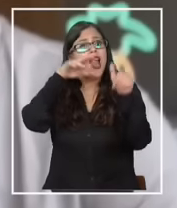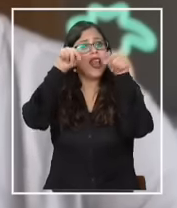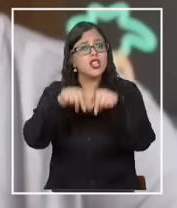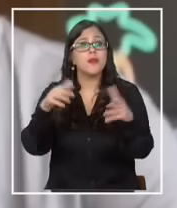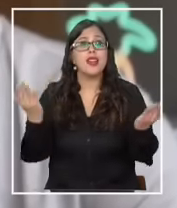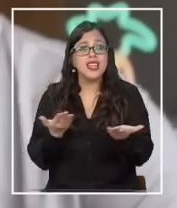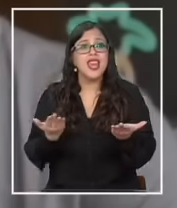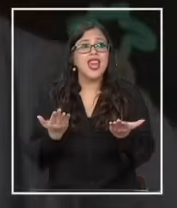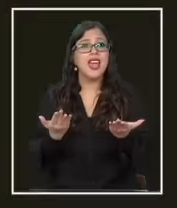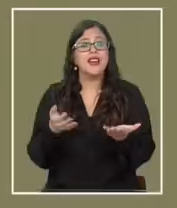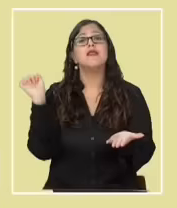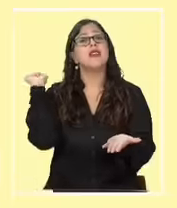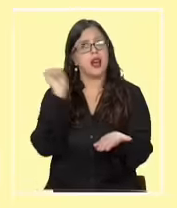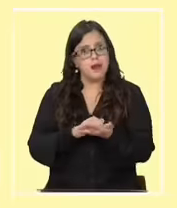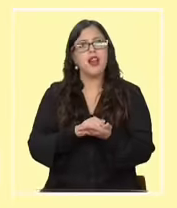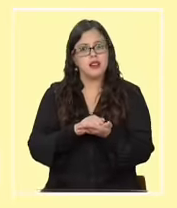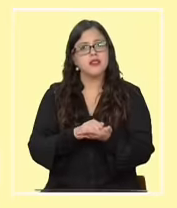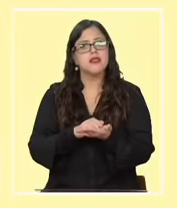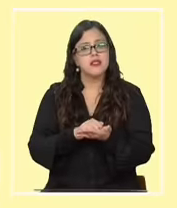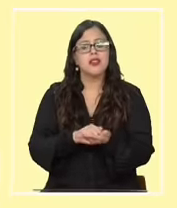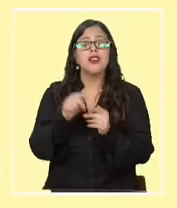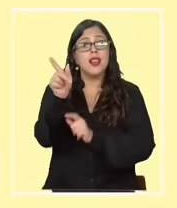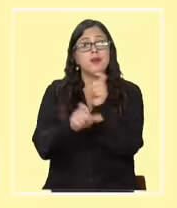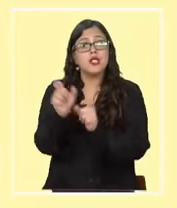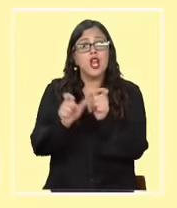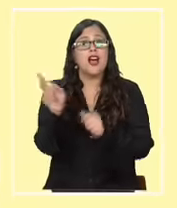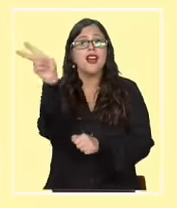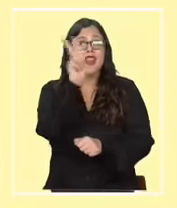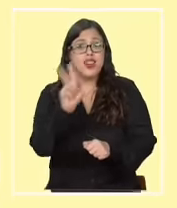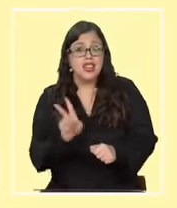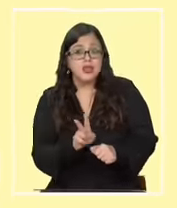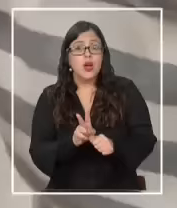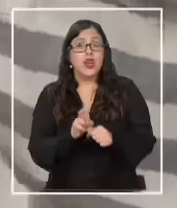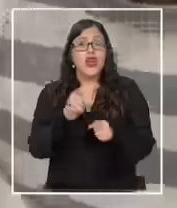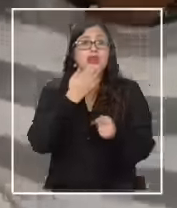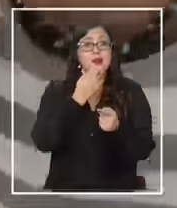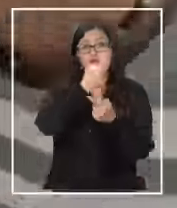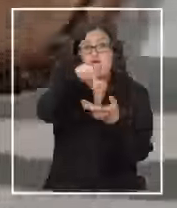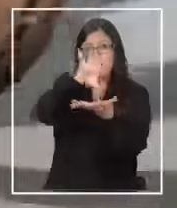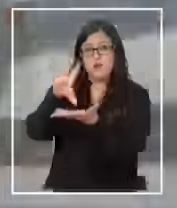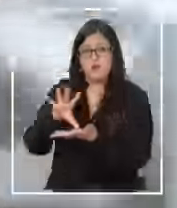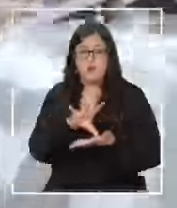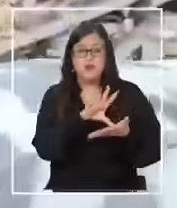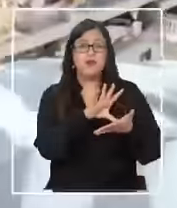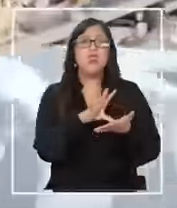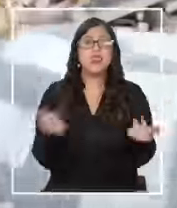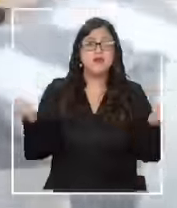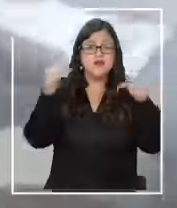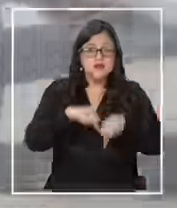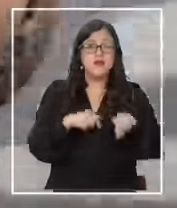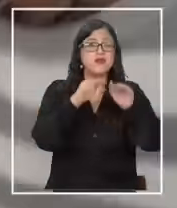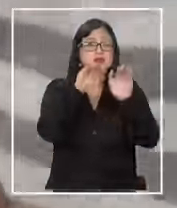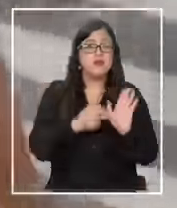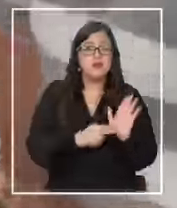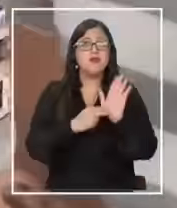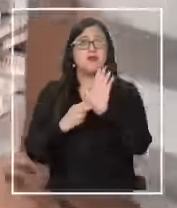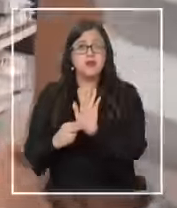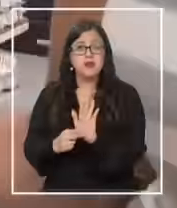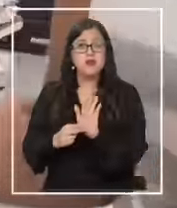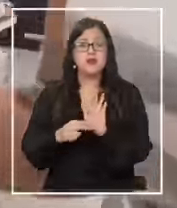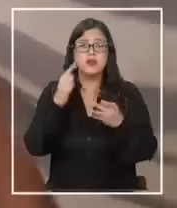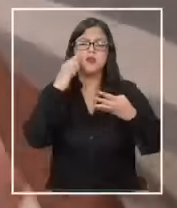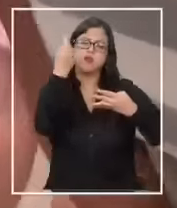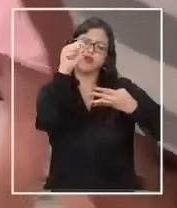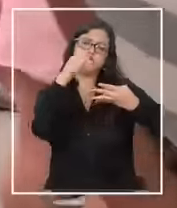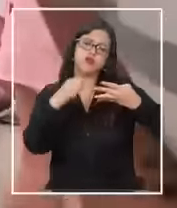para quejarnos lo que estos extranjeros y tantos otros nos muestran en YouTube es similar a lo que hace el estudio de Mercer que